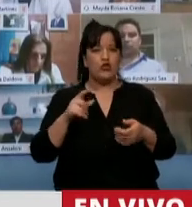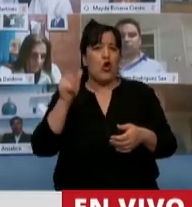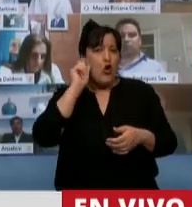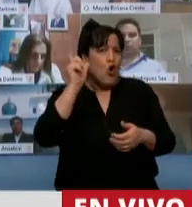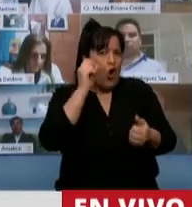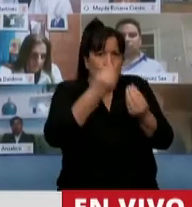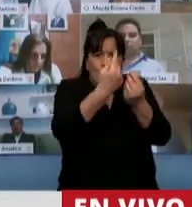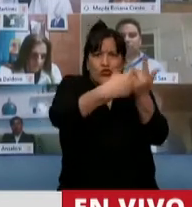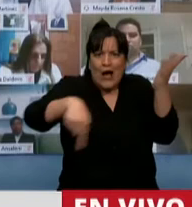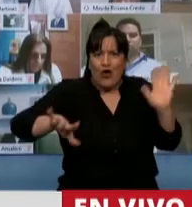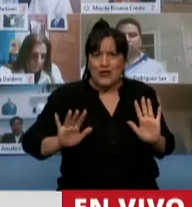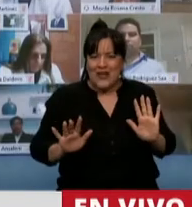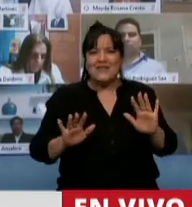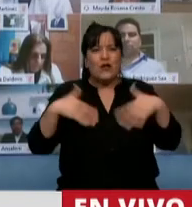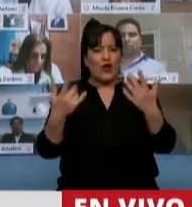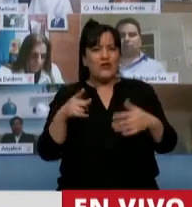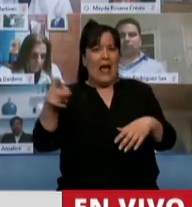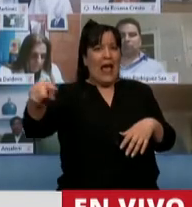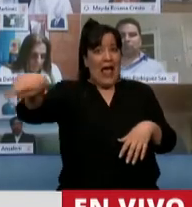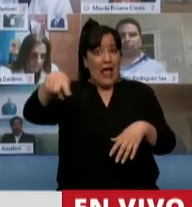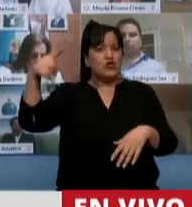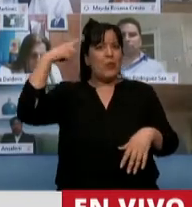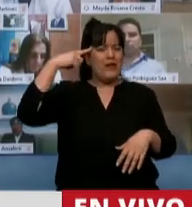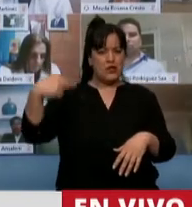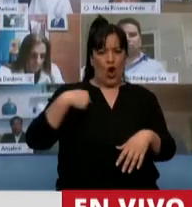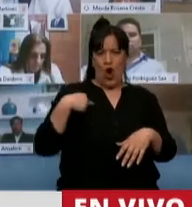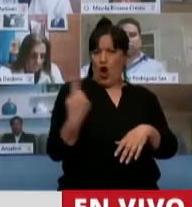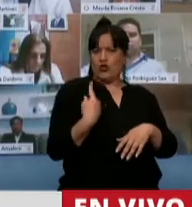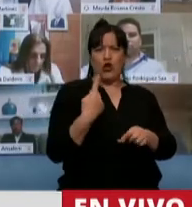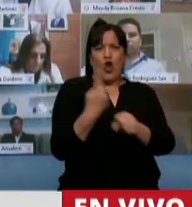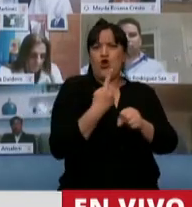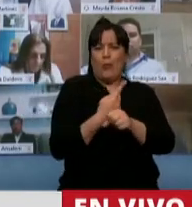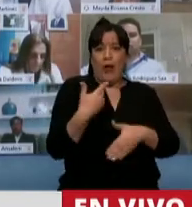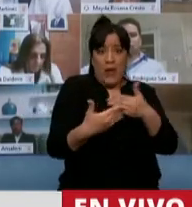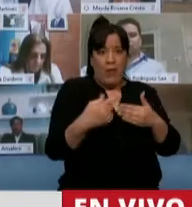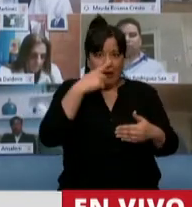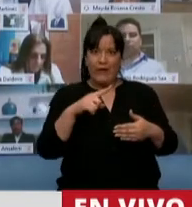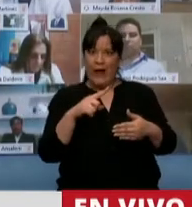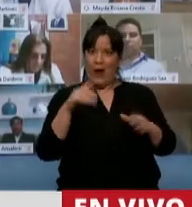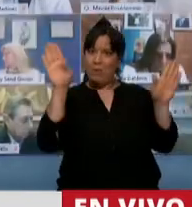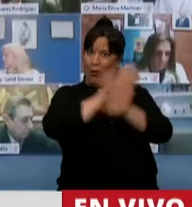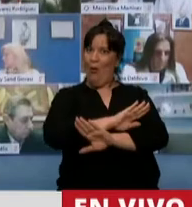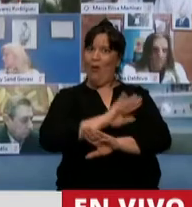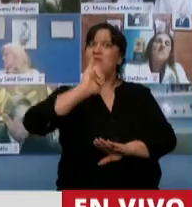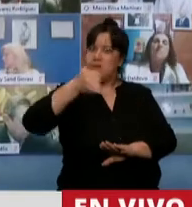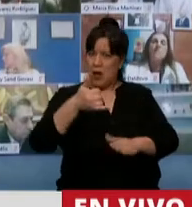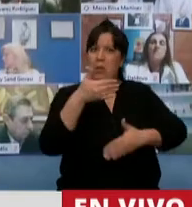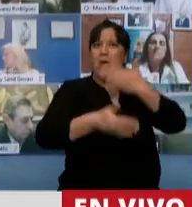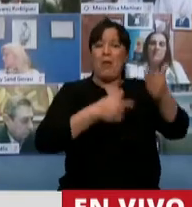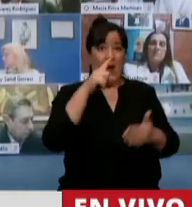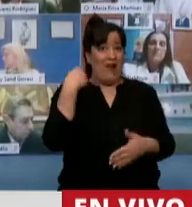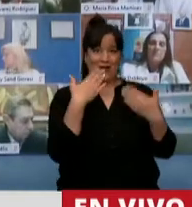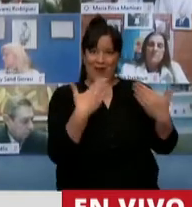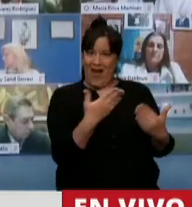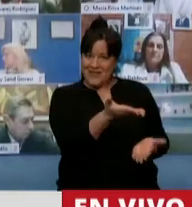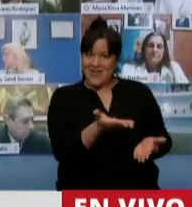nosotros no íbamos a poder llevar adelante estas medidas y estas políticas que está llevando adelante el presidente Alberto Fernández que